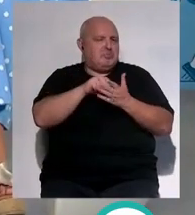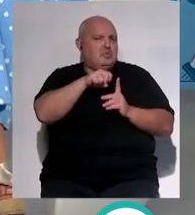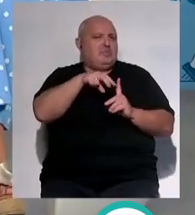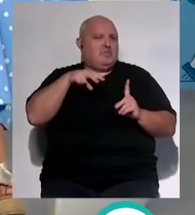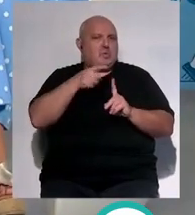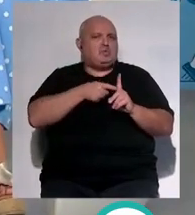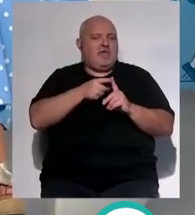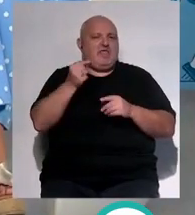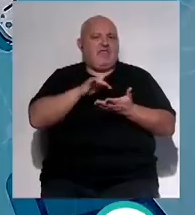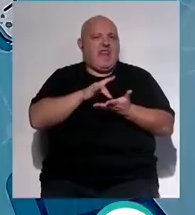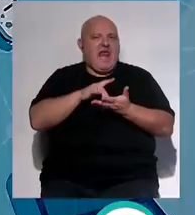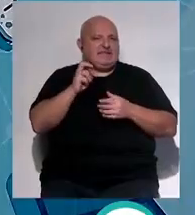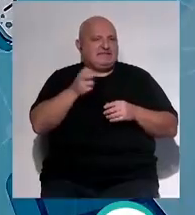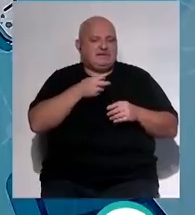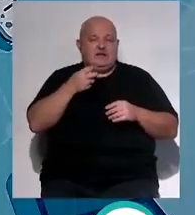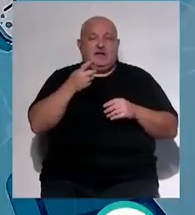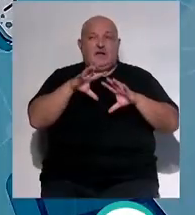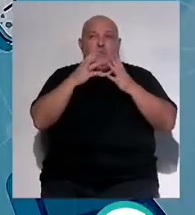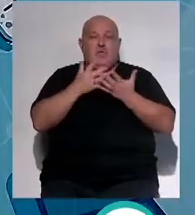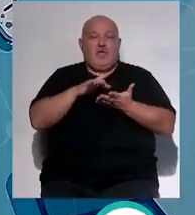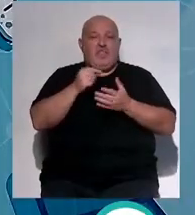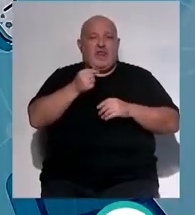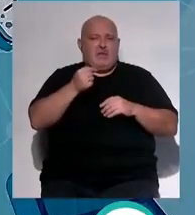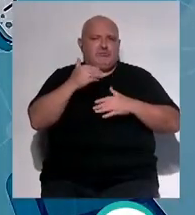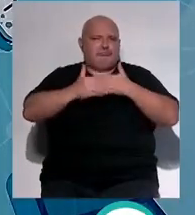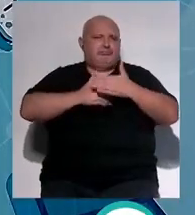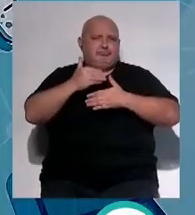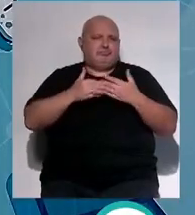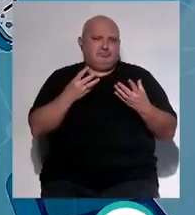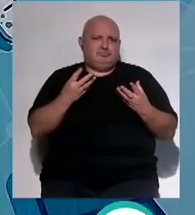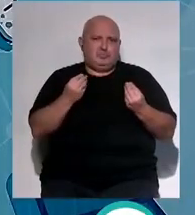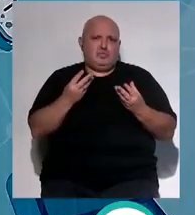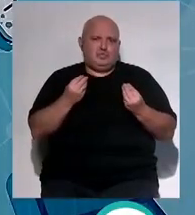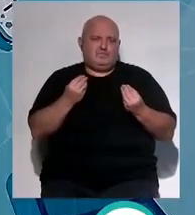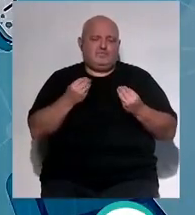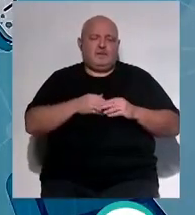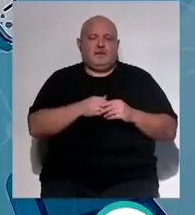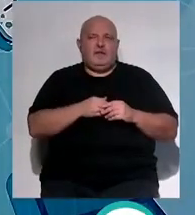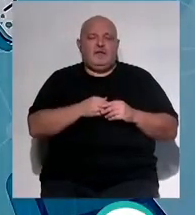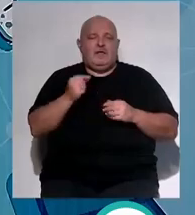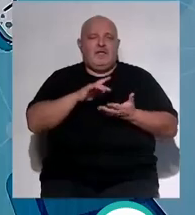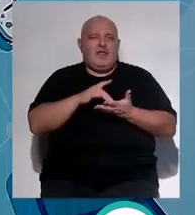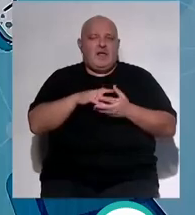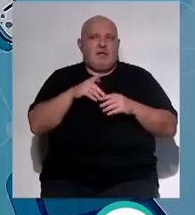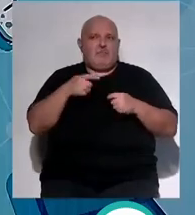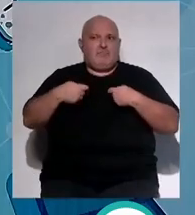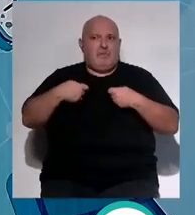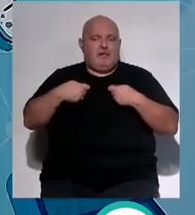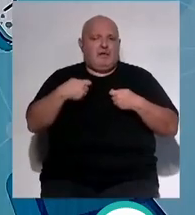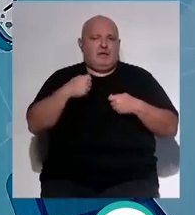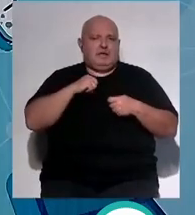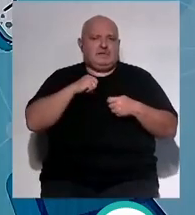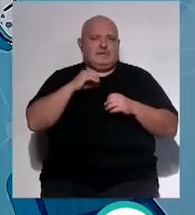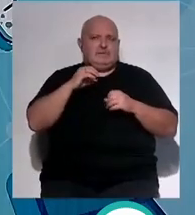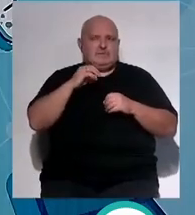la utilización de cereales en el desayuno el mundo de los cereales ha avanzado muchísimo muchísimo tenemos cereales en el mercado que